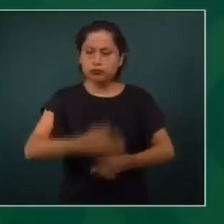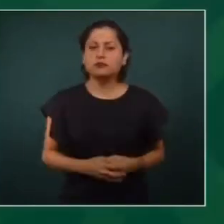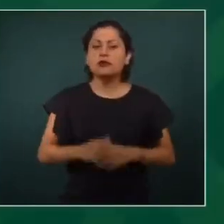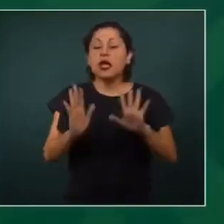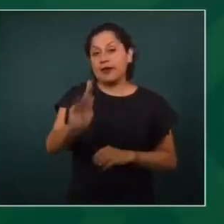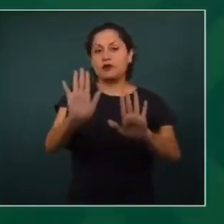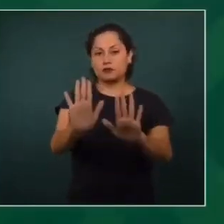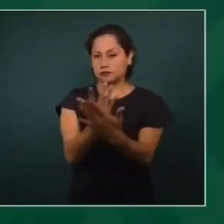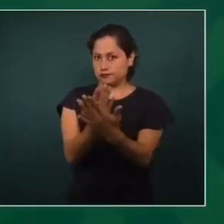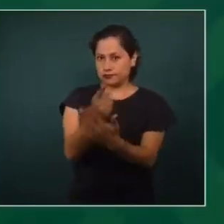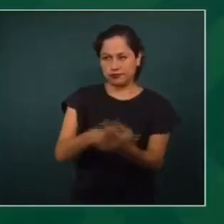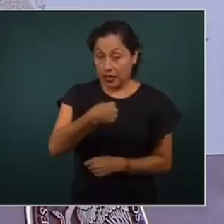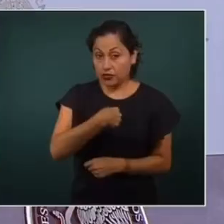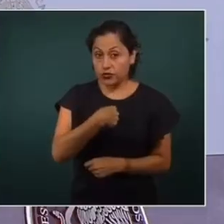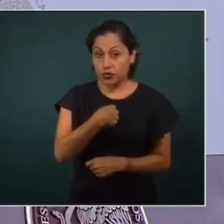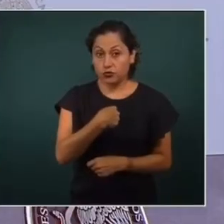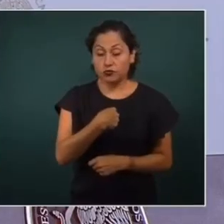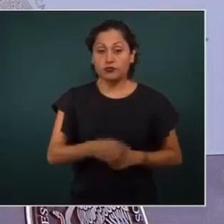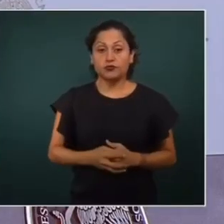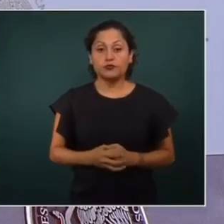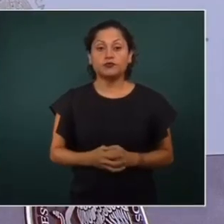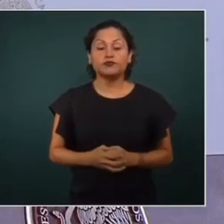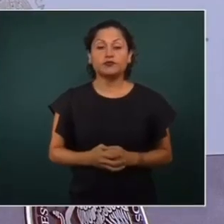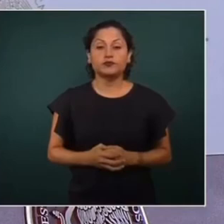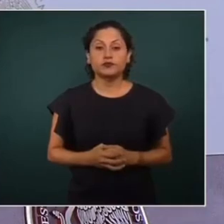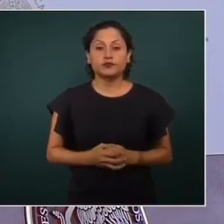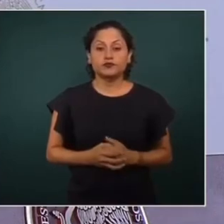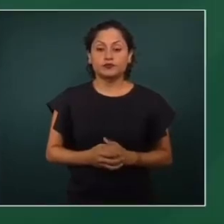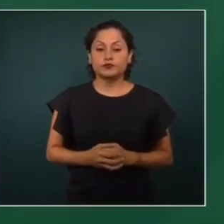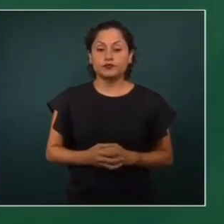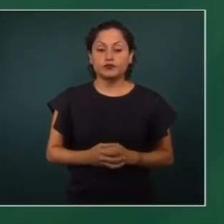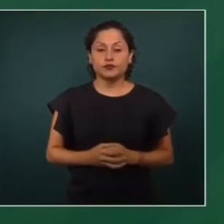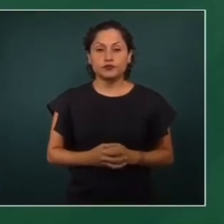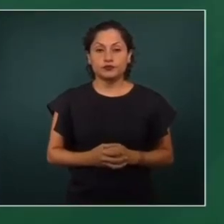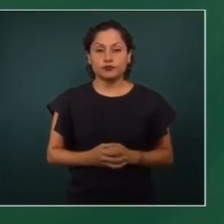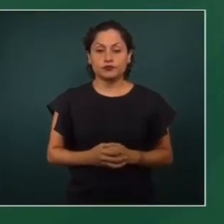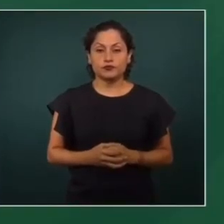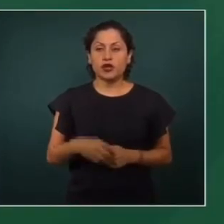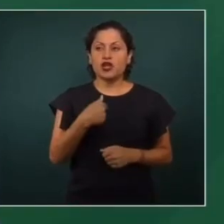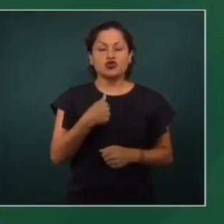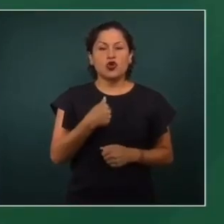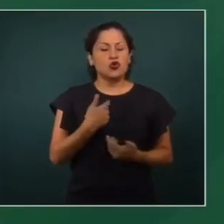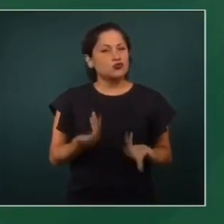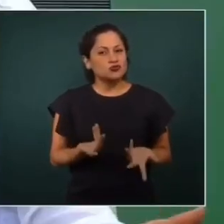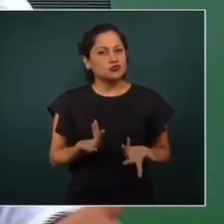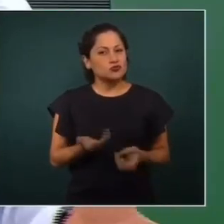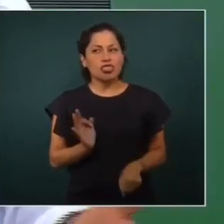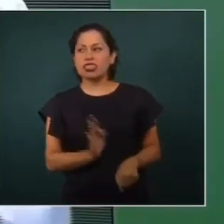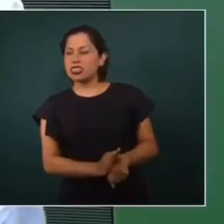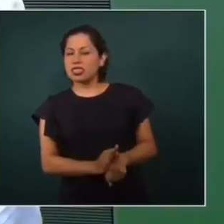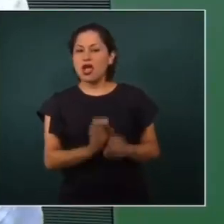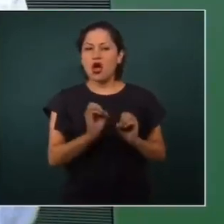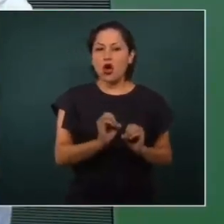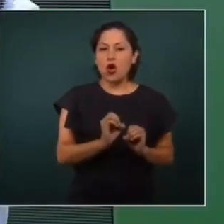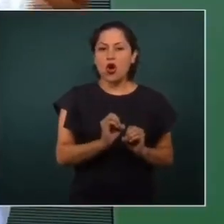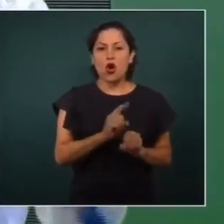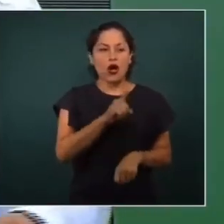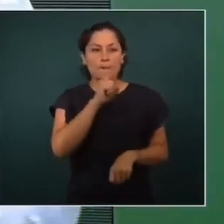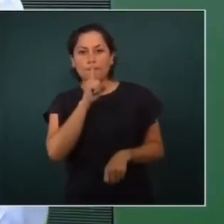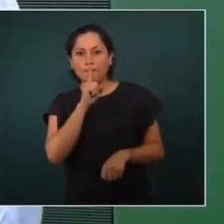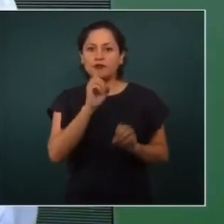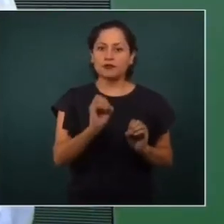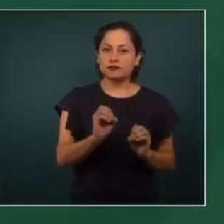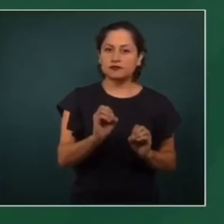se confunda nadie. Yo no puedo ser cómplice, no puedo ser tapadera de nadie. Está enojado